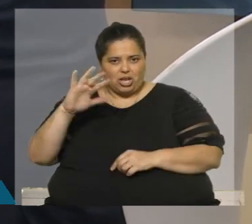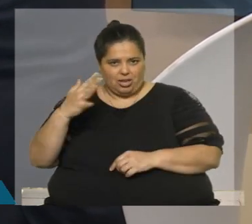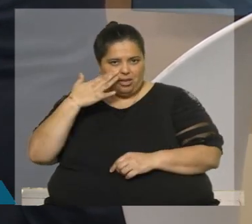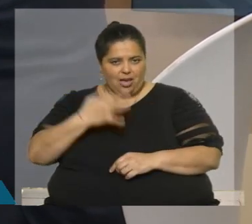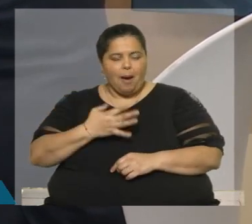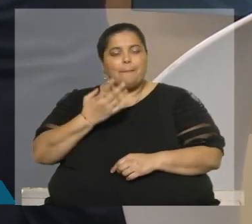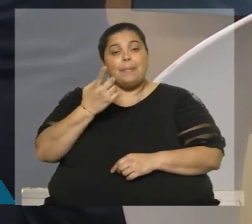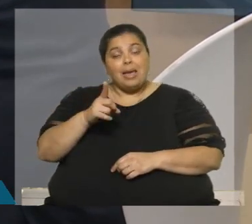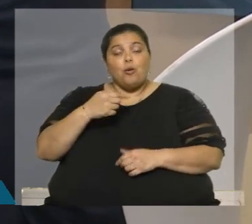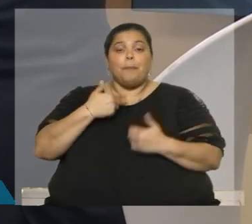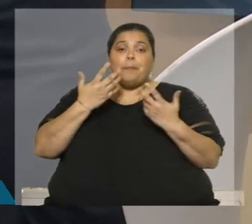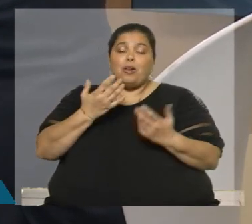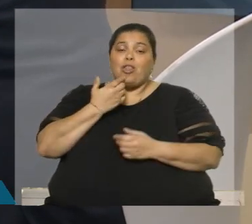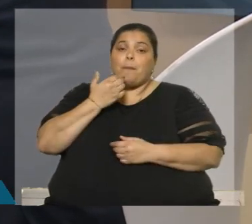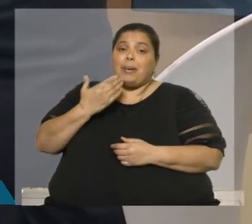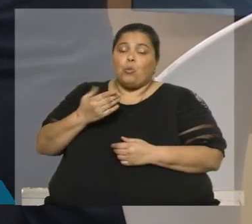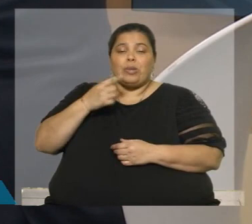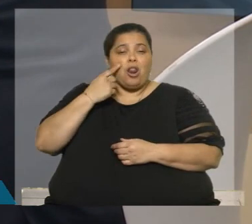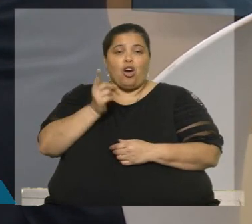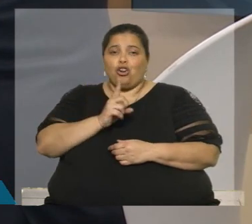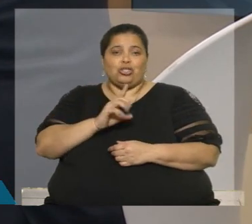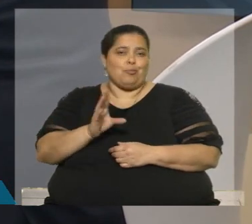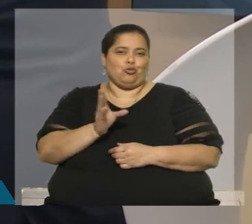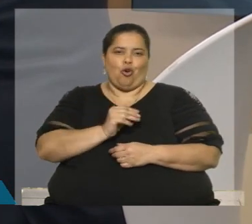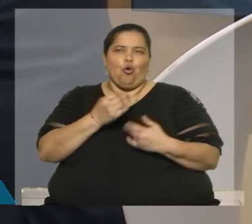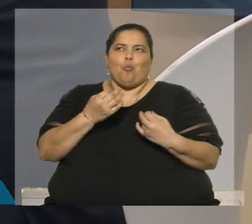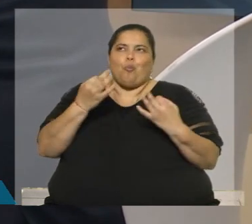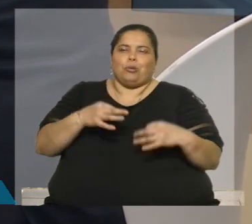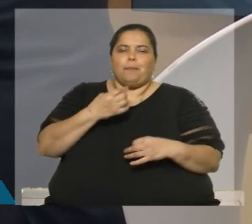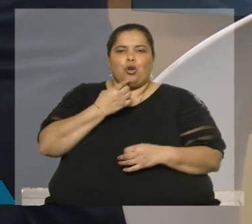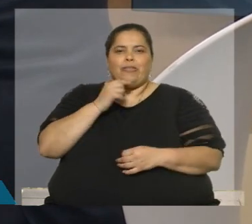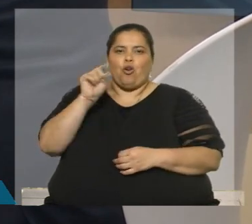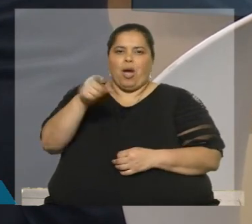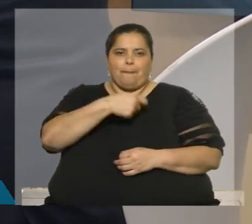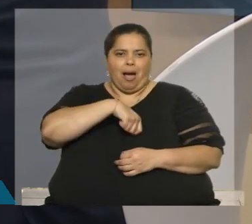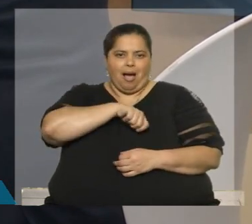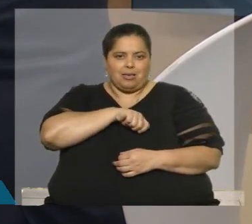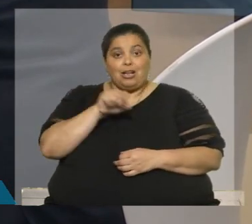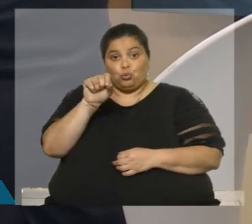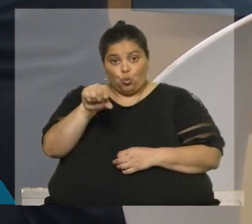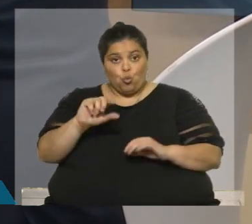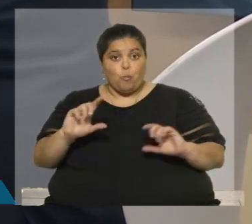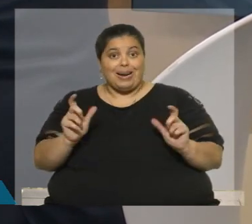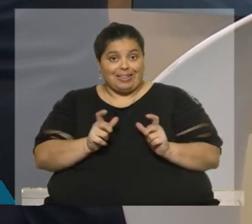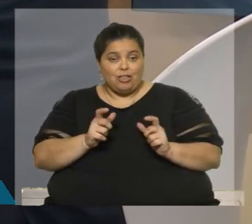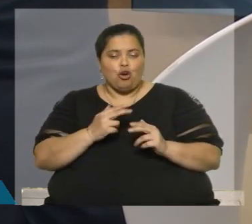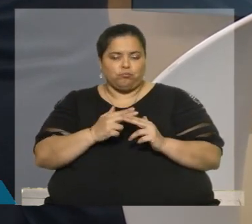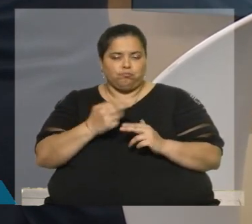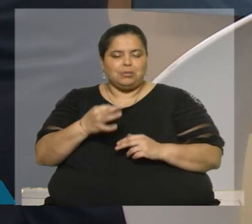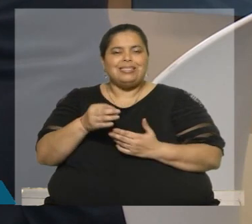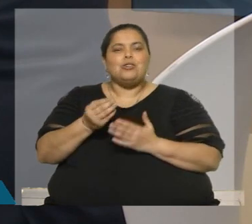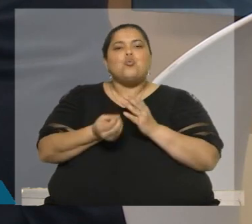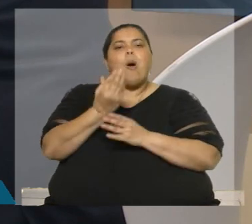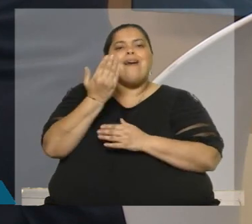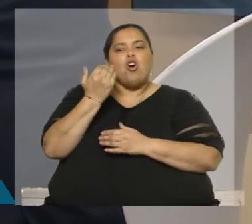quiero empezar preguntándole, porque no todos conocemos la realidad política de España. Usted de un partido, una colectividad, Ciudadanos, nueva, ¿no?